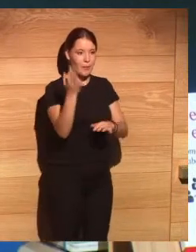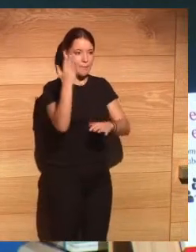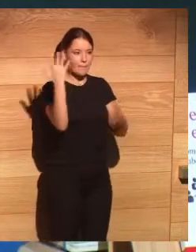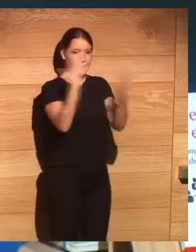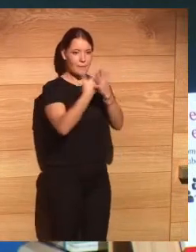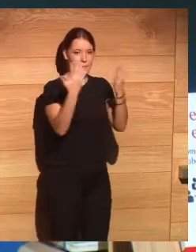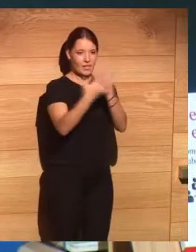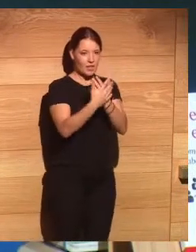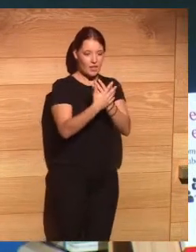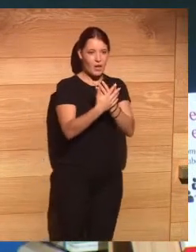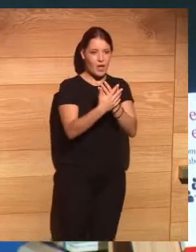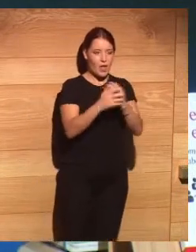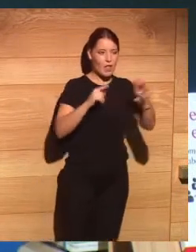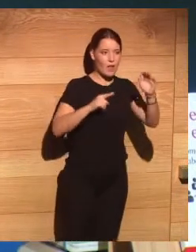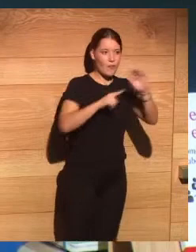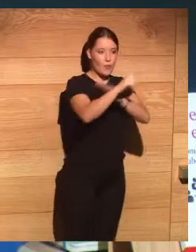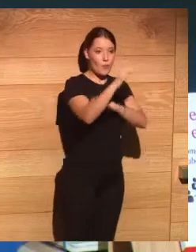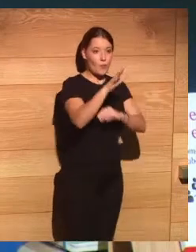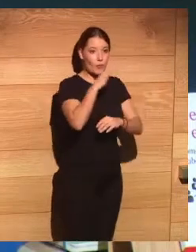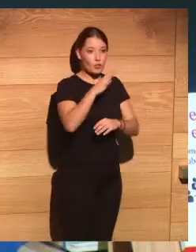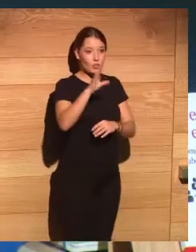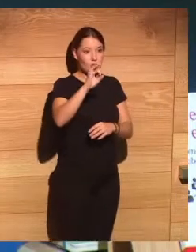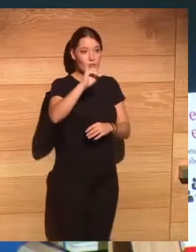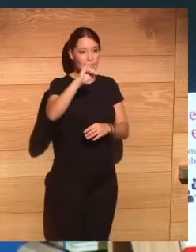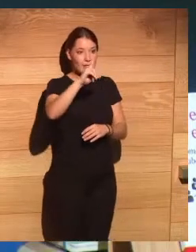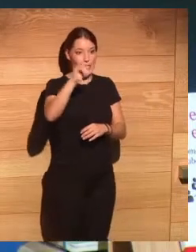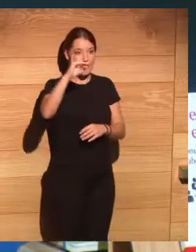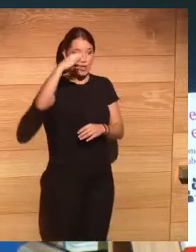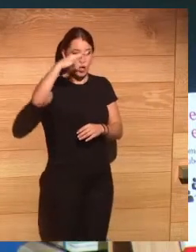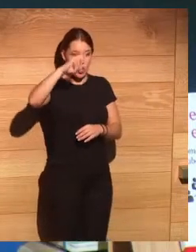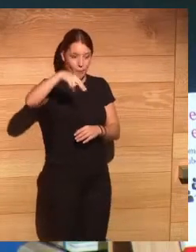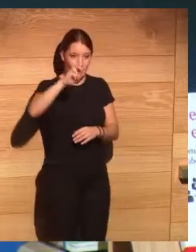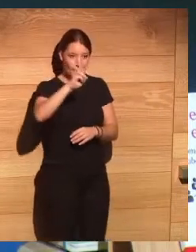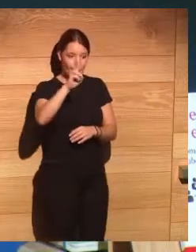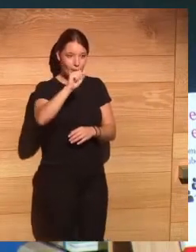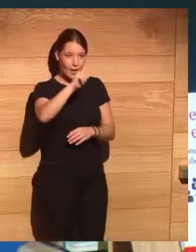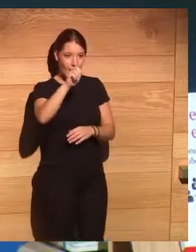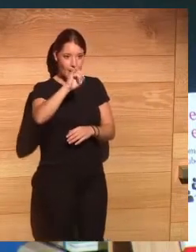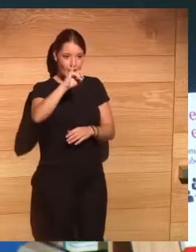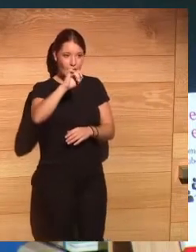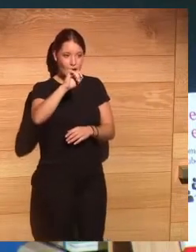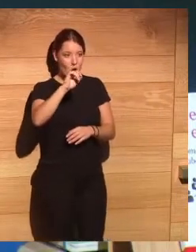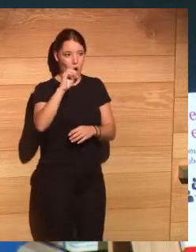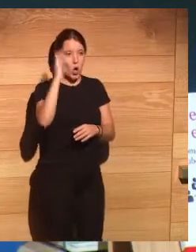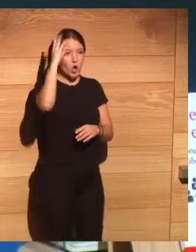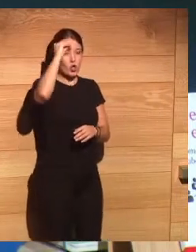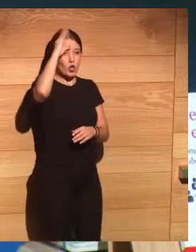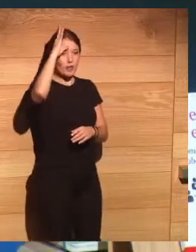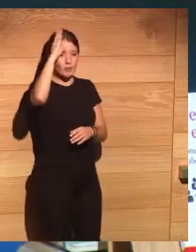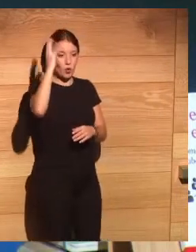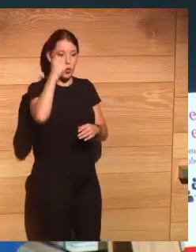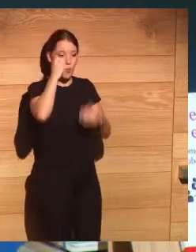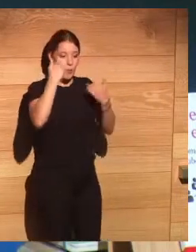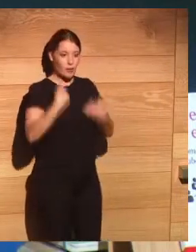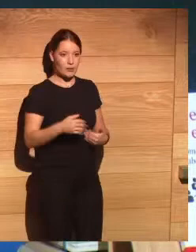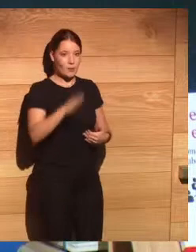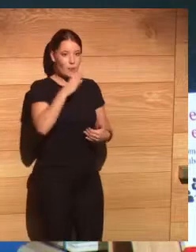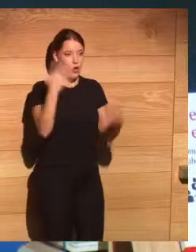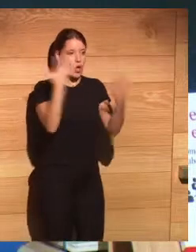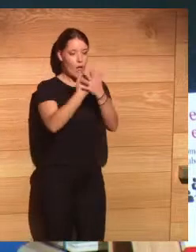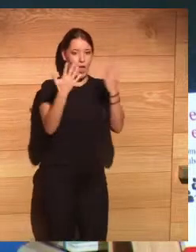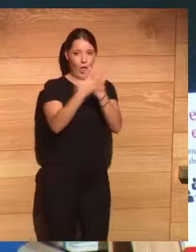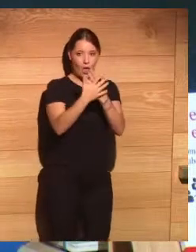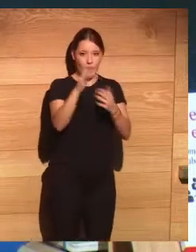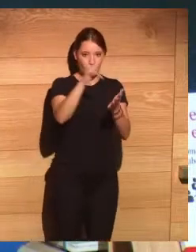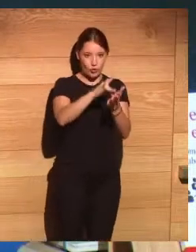evolucionar por eso la Silicon Valley en este momento contrata a mucha gente que viene del conocimiento humanista para intentar claramente mezclar esos dos conocimientos